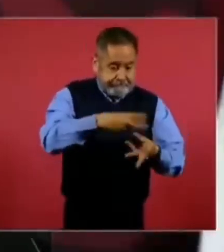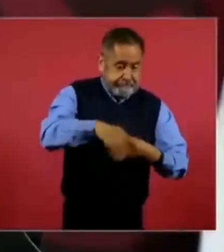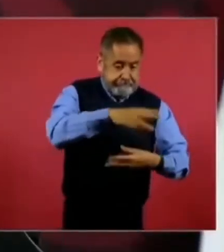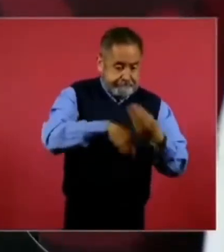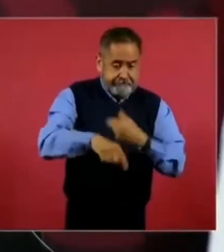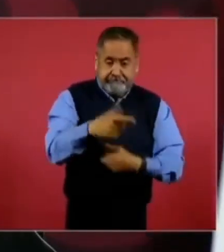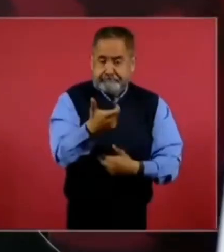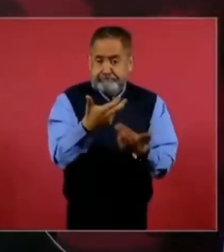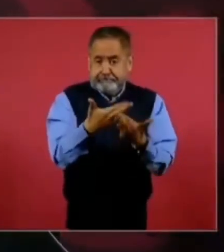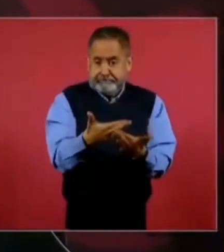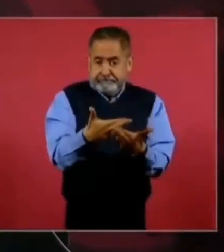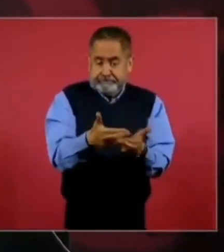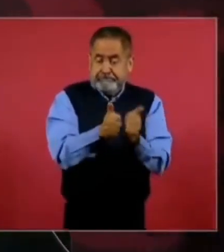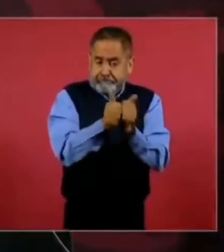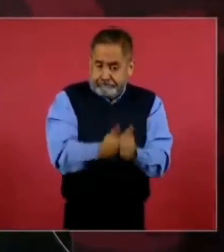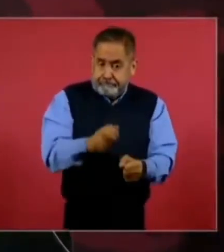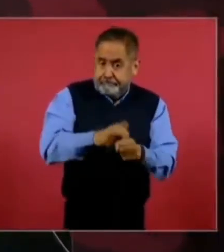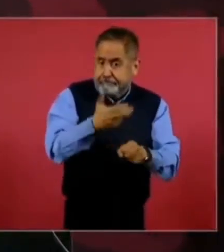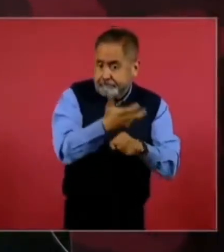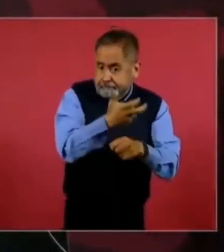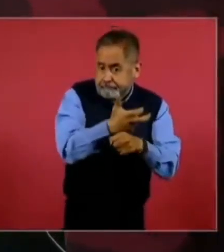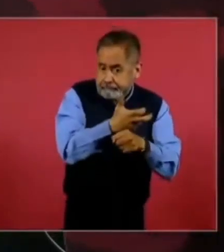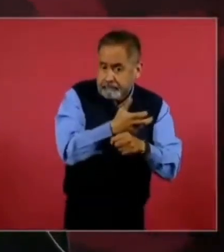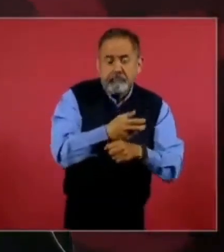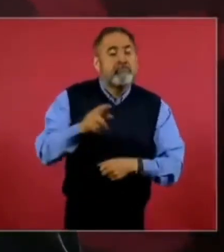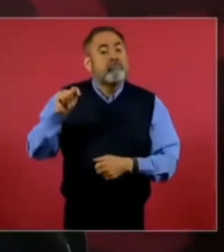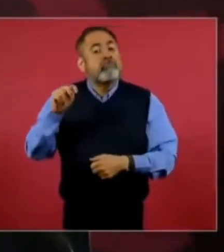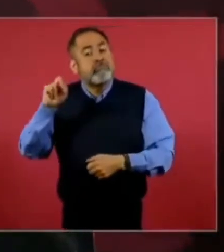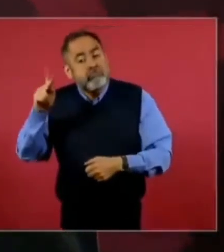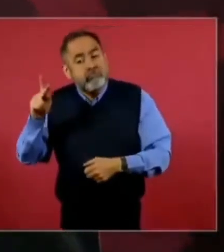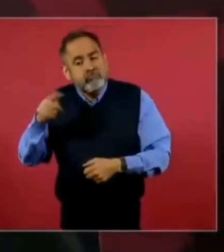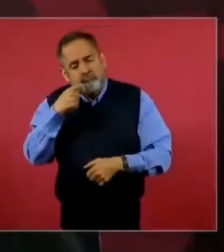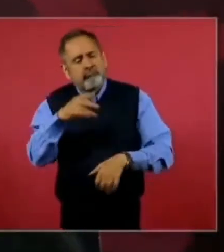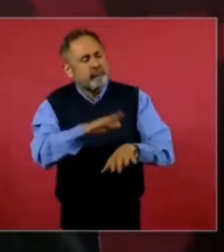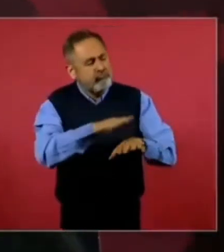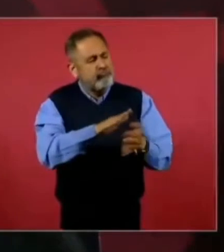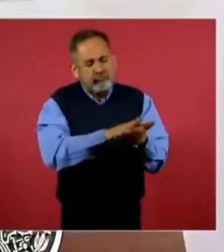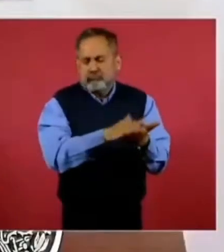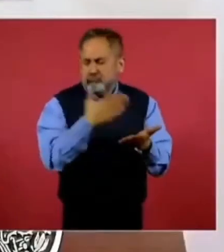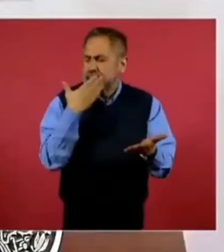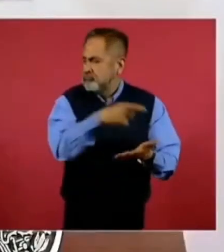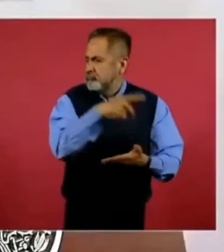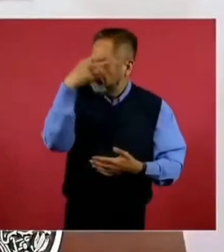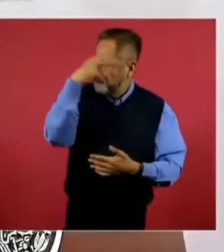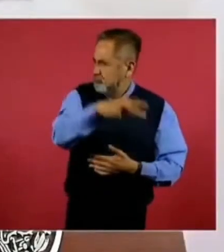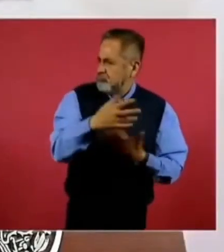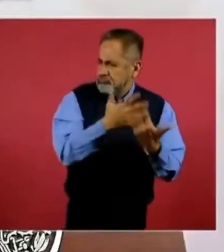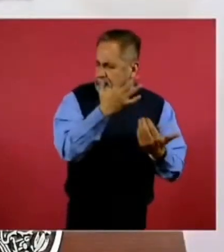los migrantes mexicanos en Estados Unidos.